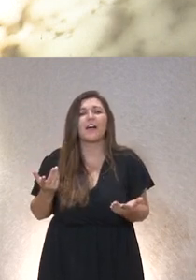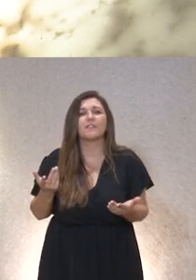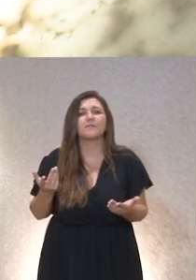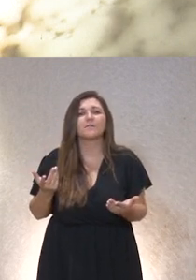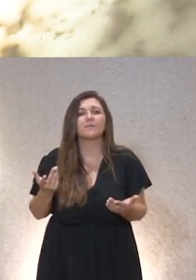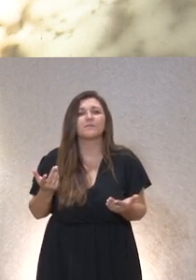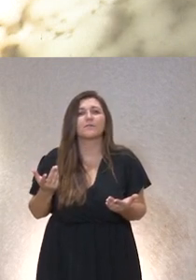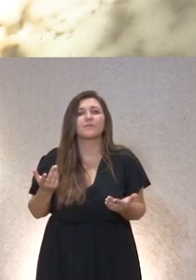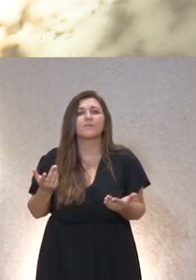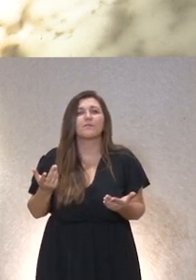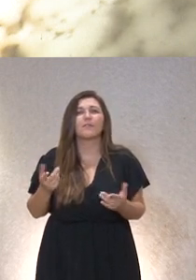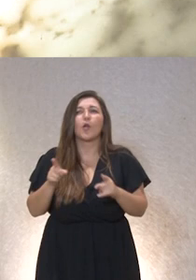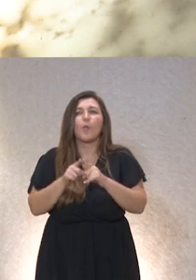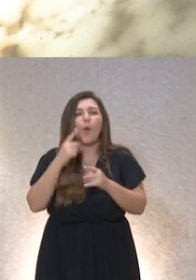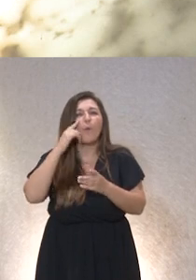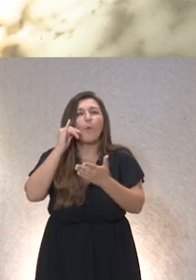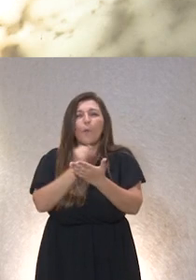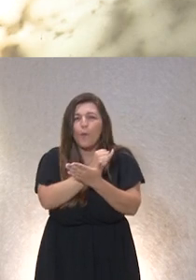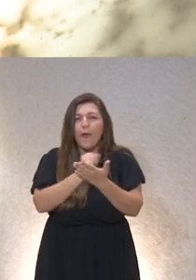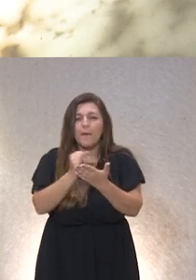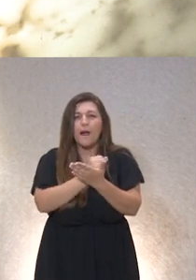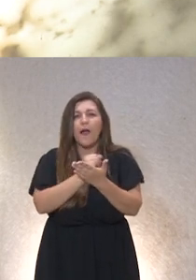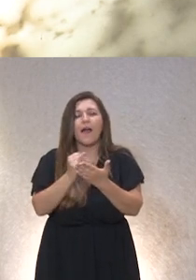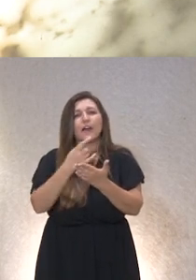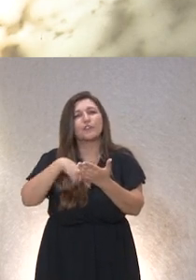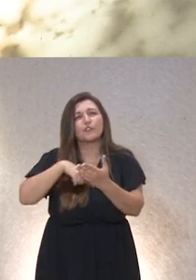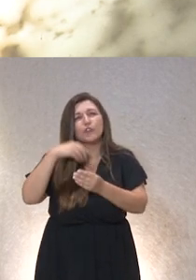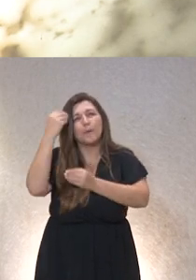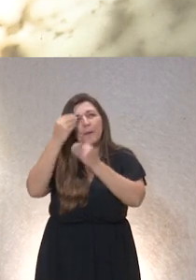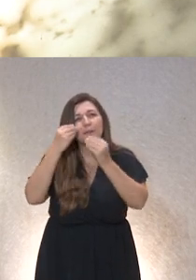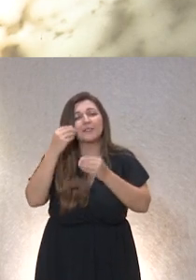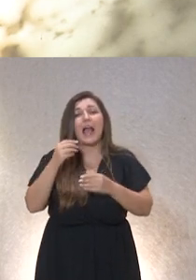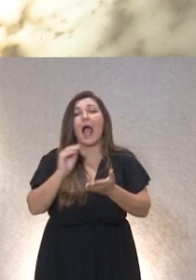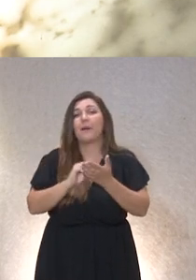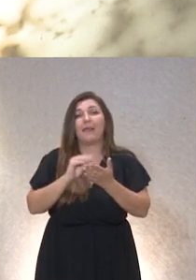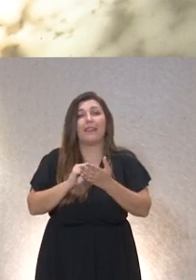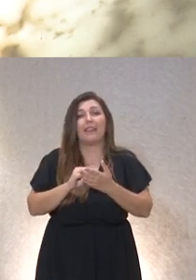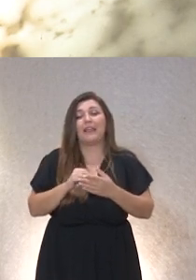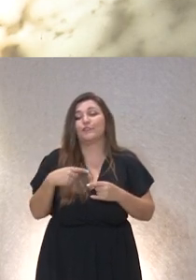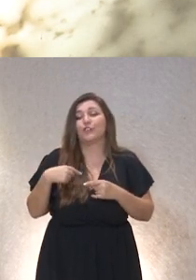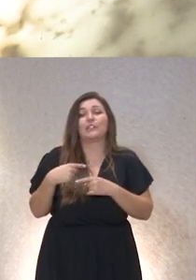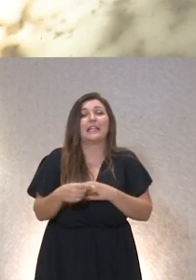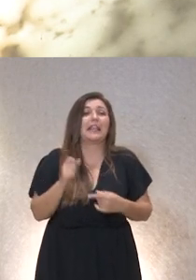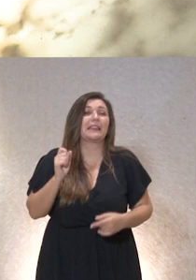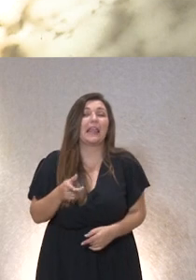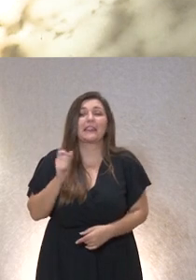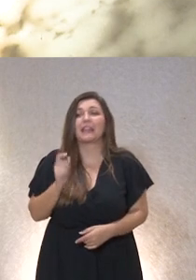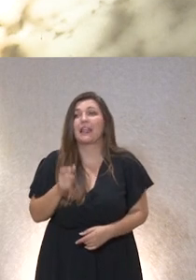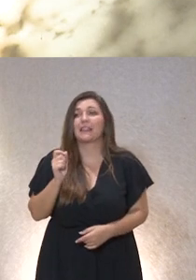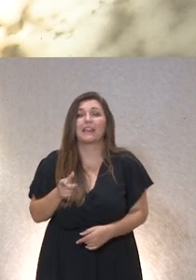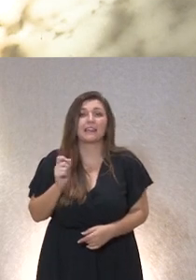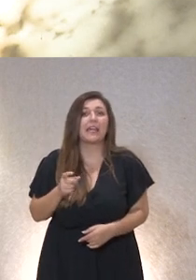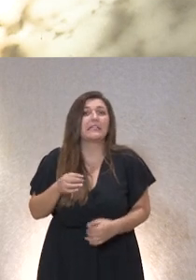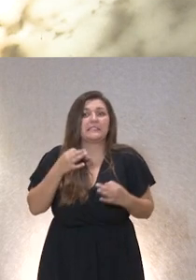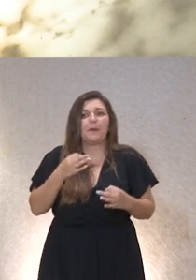lo bonito de este pilotaje que te hace reflexionar sobre eso mismo muchas veces te metes en una rutina de realizar las intervenciones siempre con una